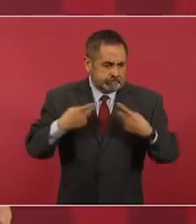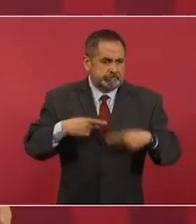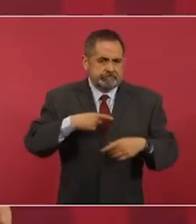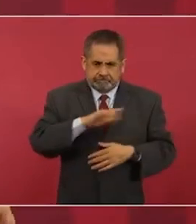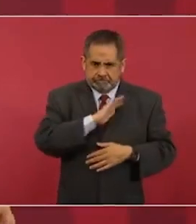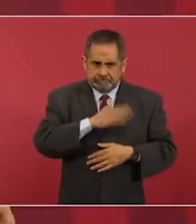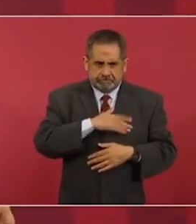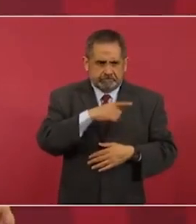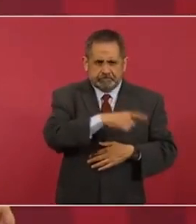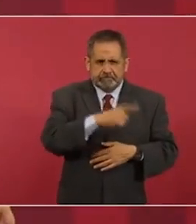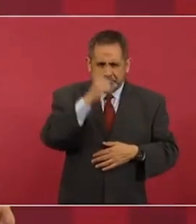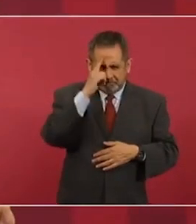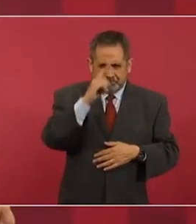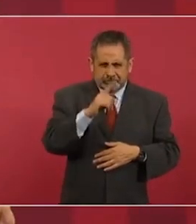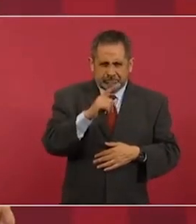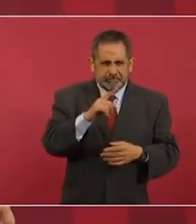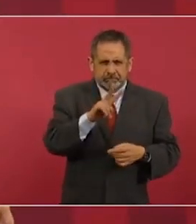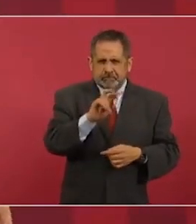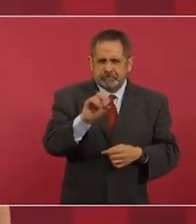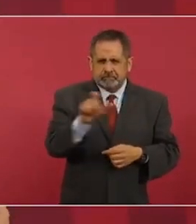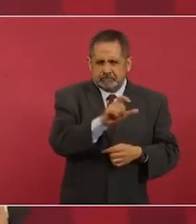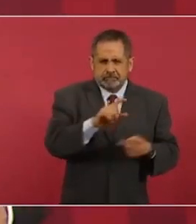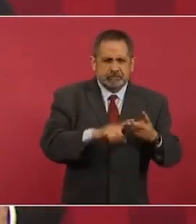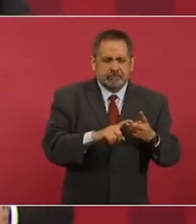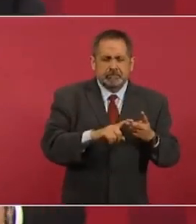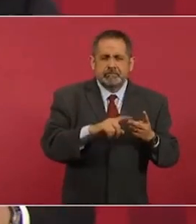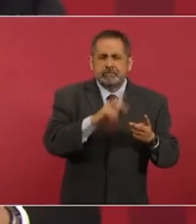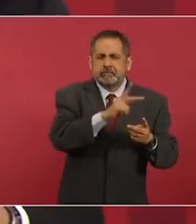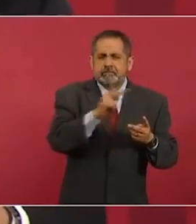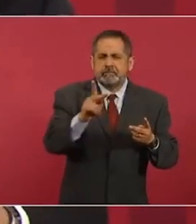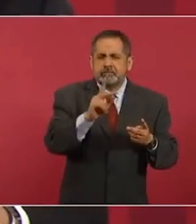Vox y del Partido Popular.